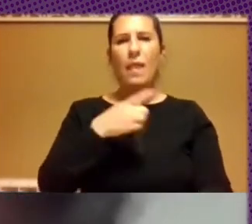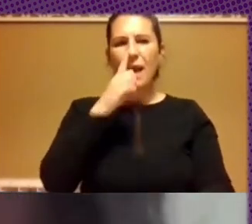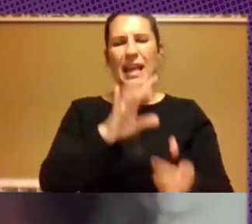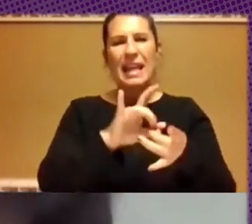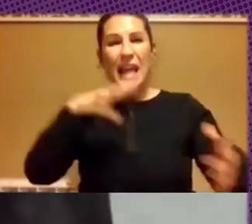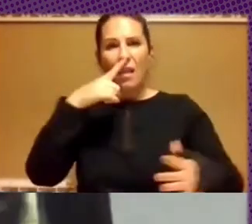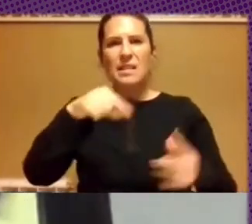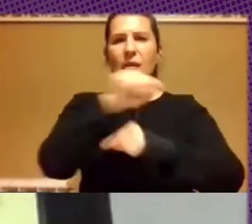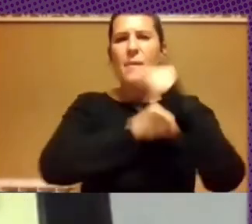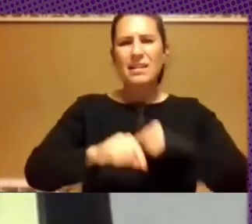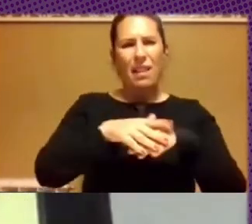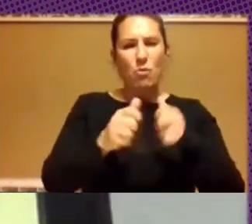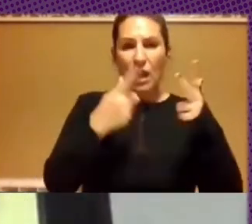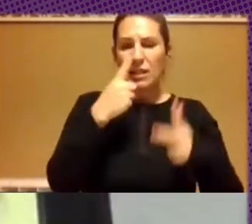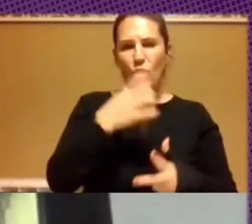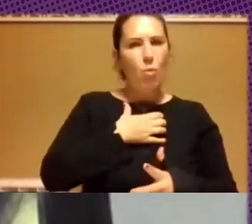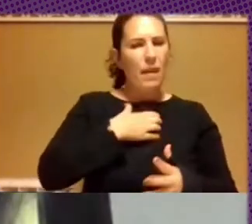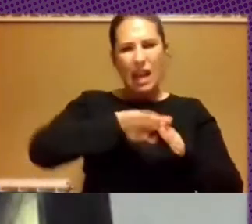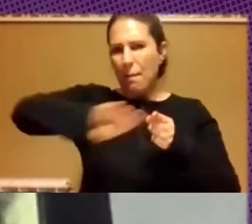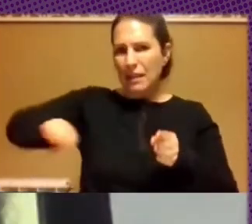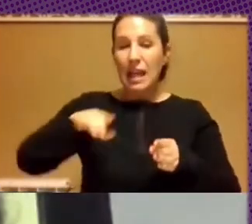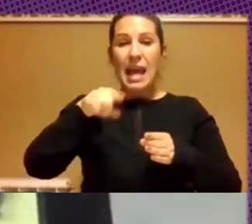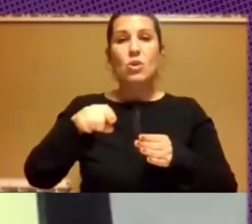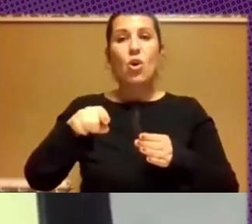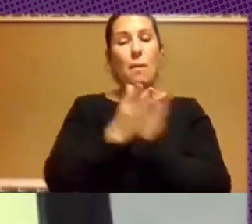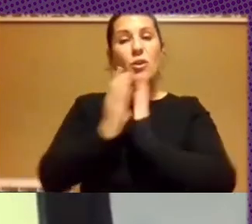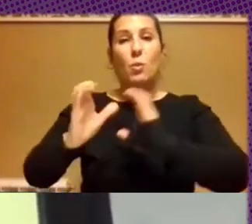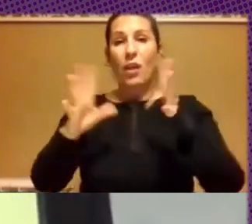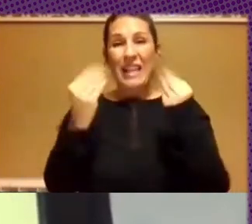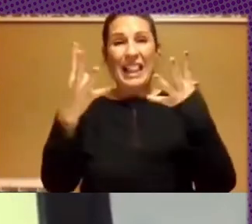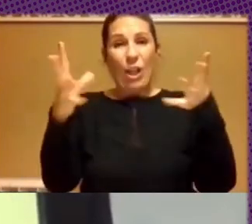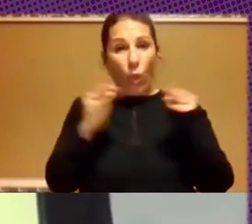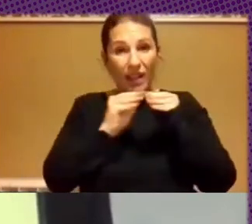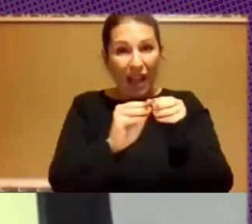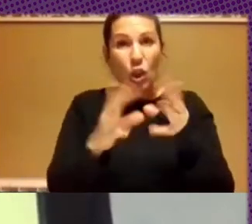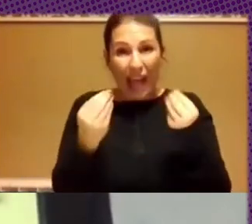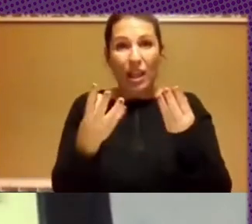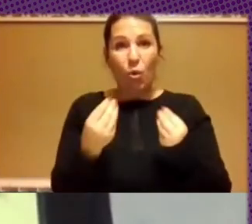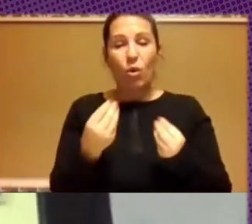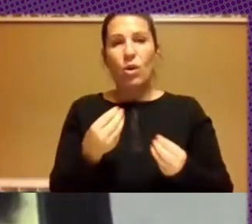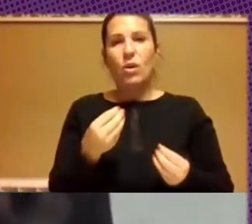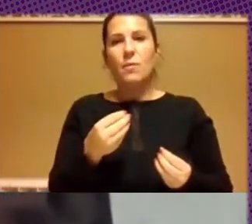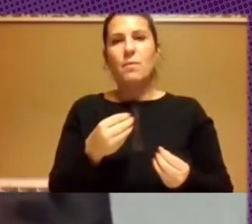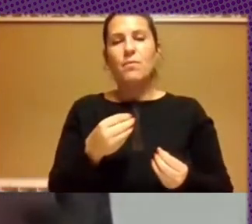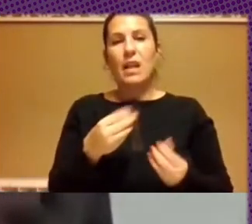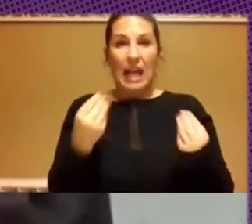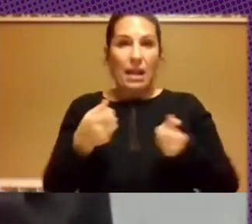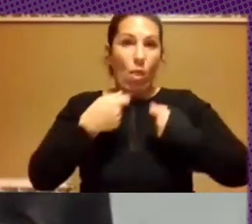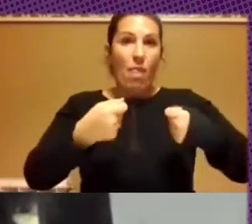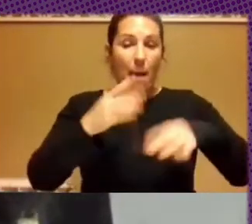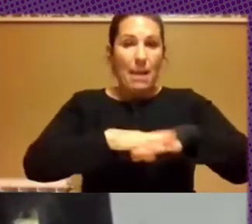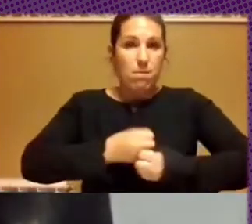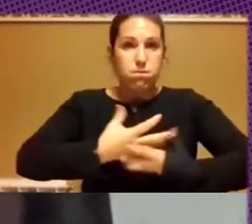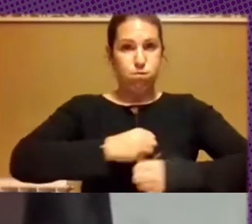ese escenario, ese ecosistema de medios hiperconcentrado, tiene a su vez, y se retroalimenta, con